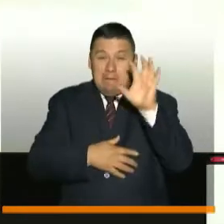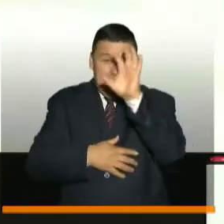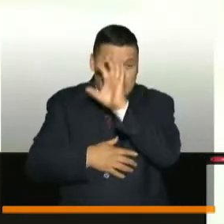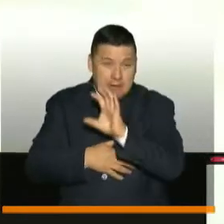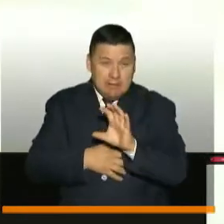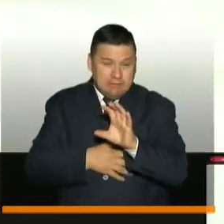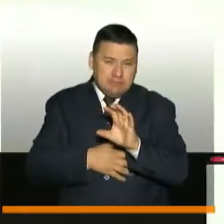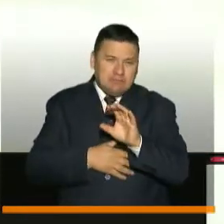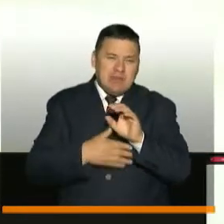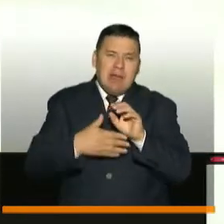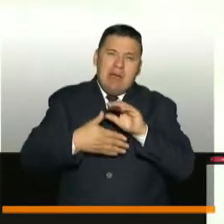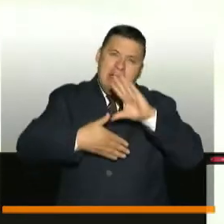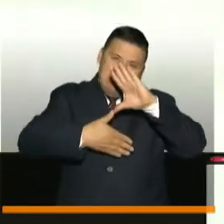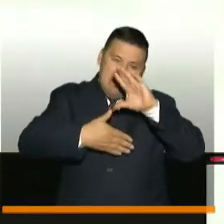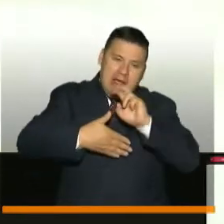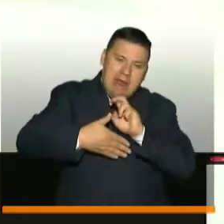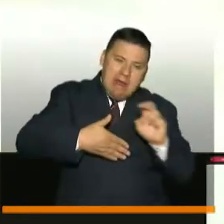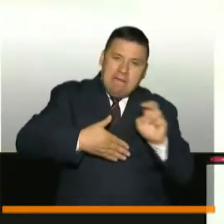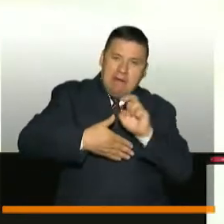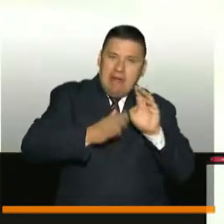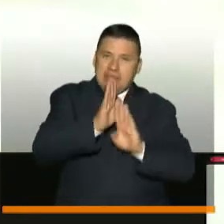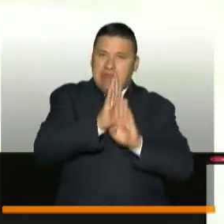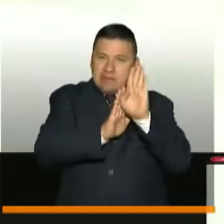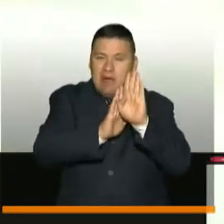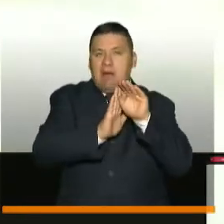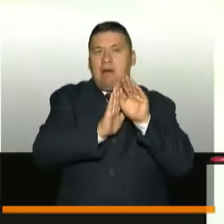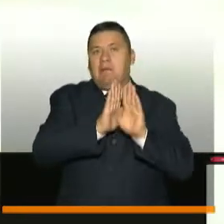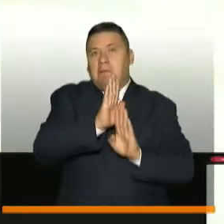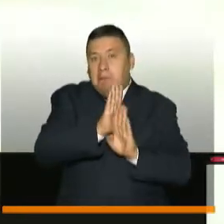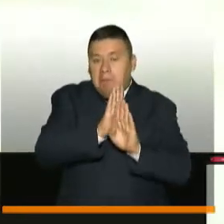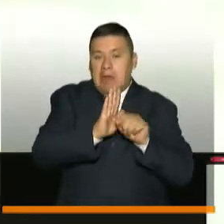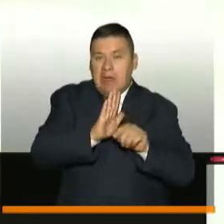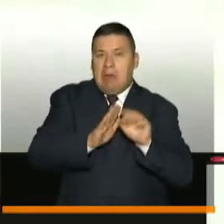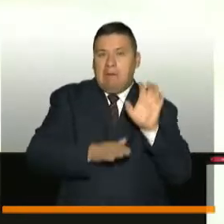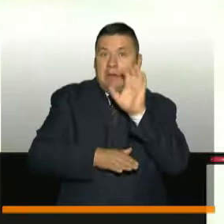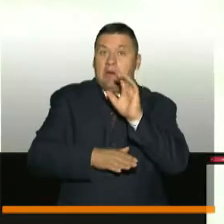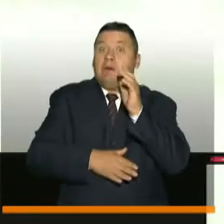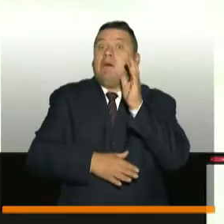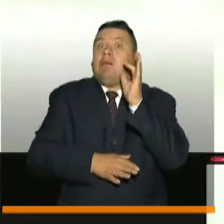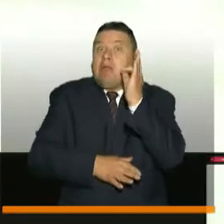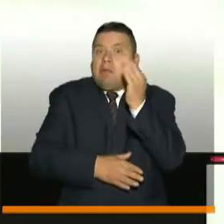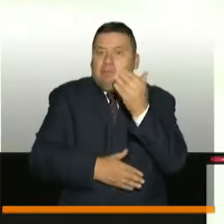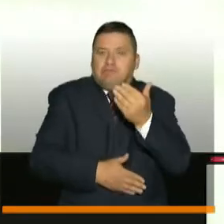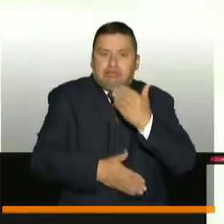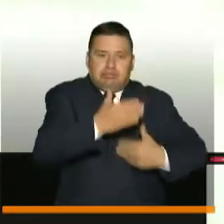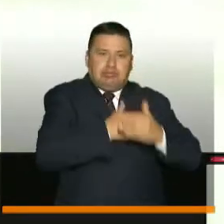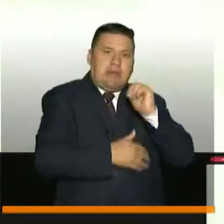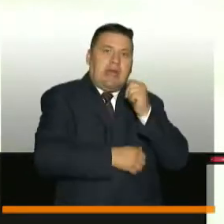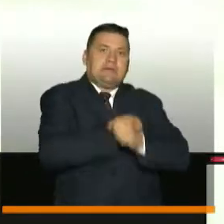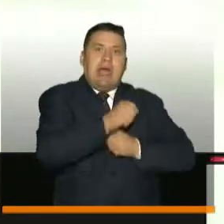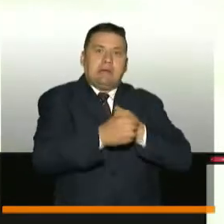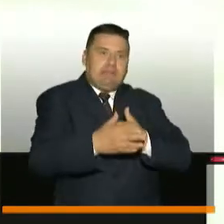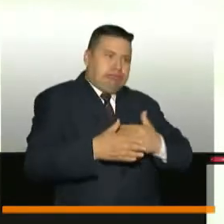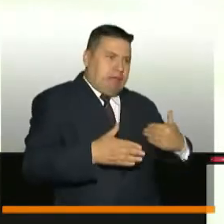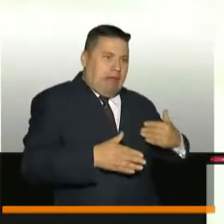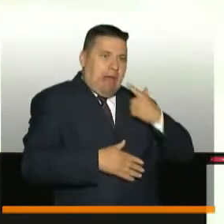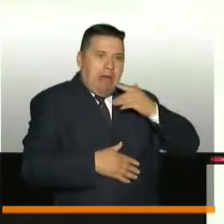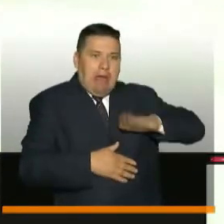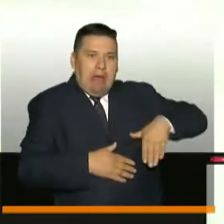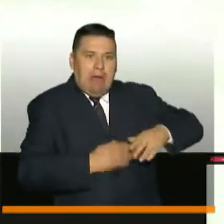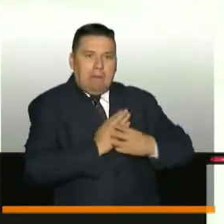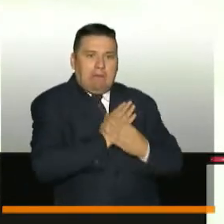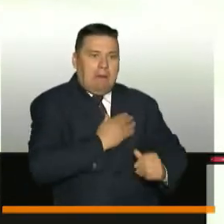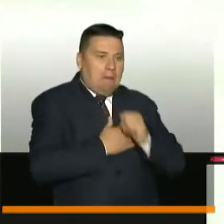de mediano nivel y de desarrollo y bajo nivel, podrían retroceder hasta una década en situación de